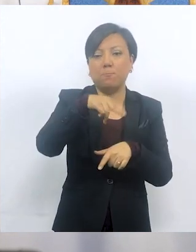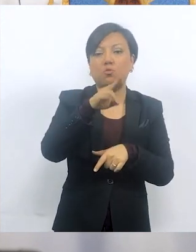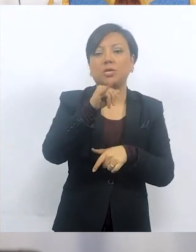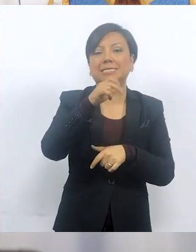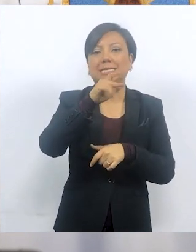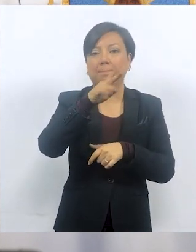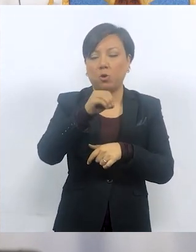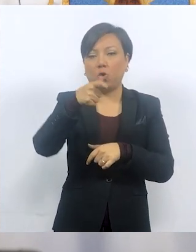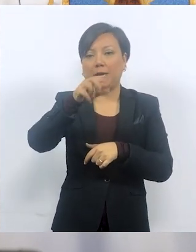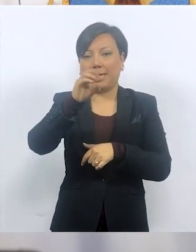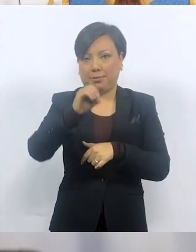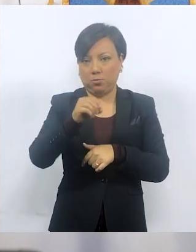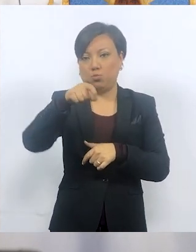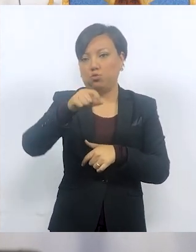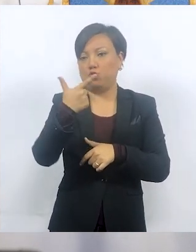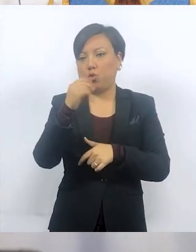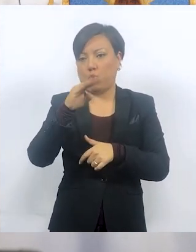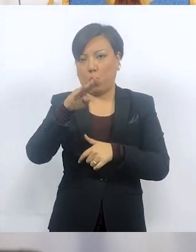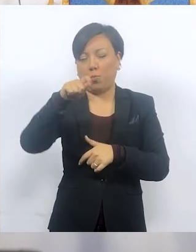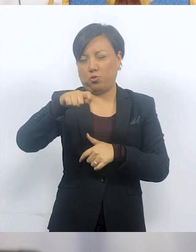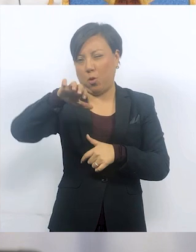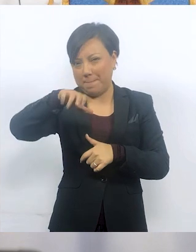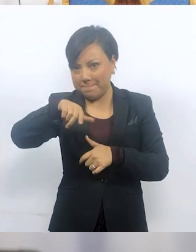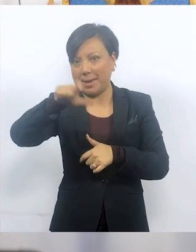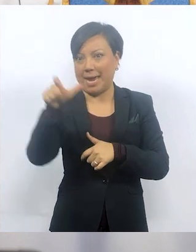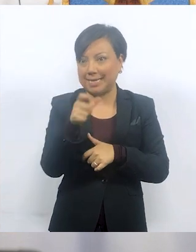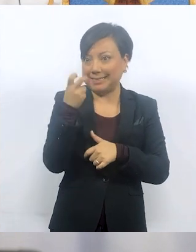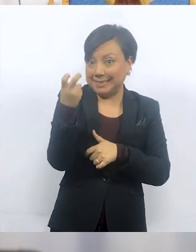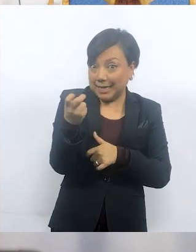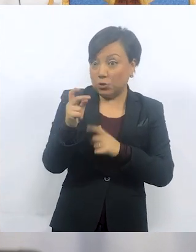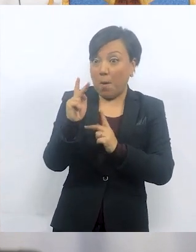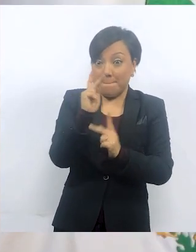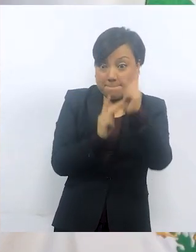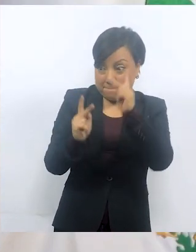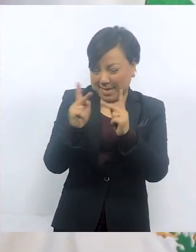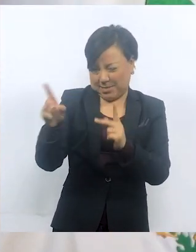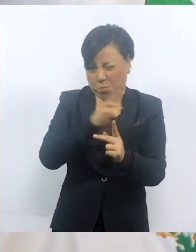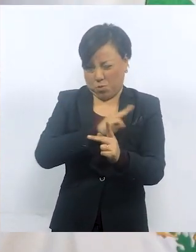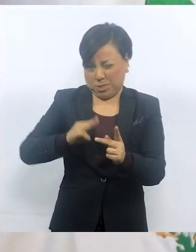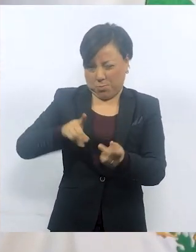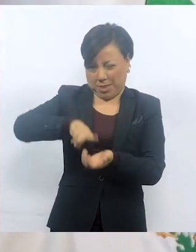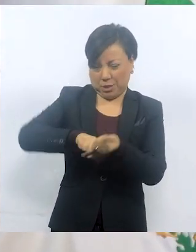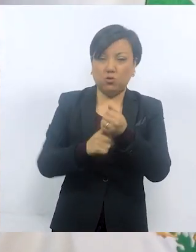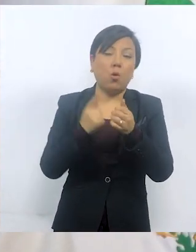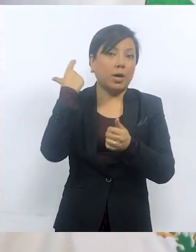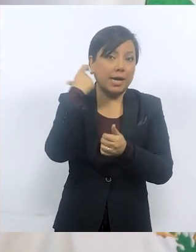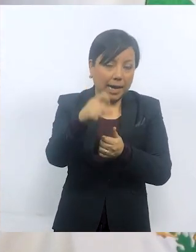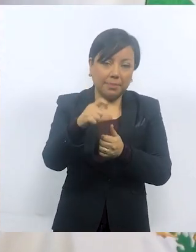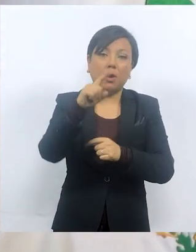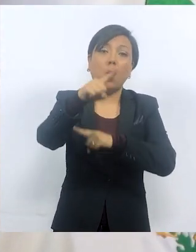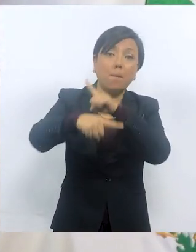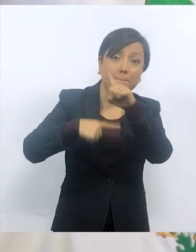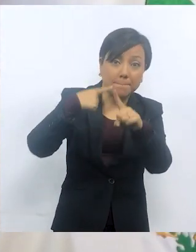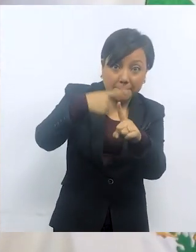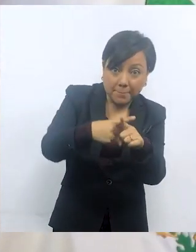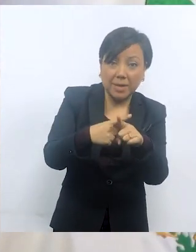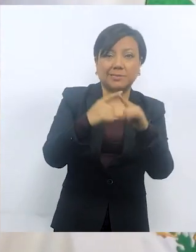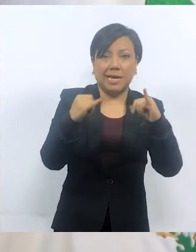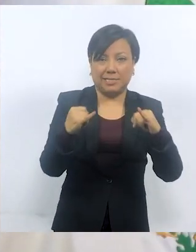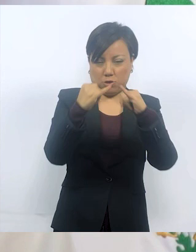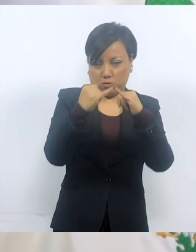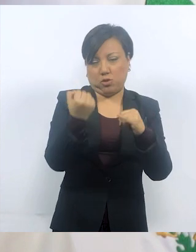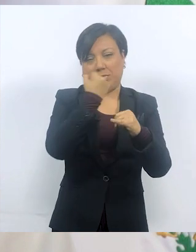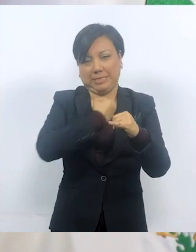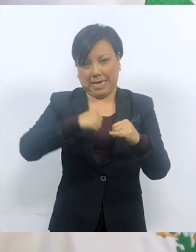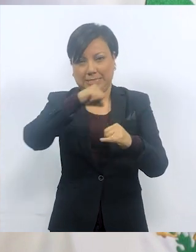consultar en www.municipiodequerétaro.gov.mx. Este apoyo de concentradores de oxígeno por parte del municipio de Querétaro